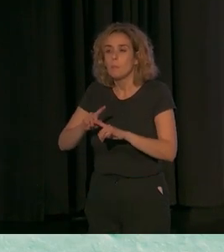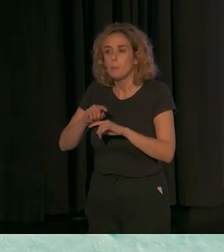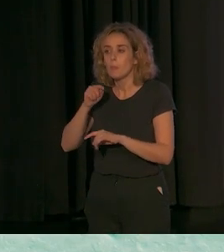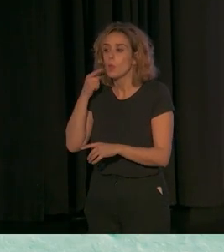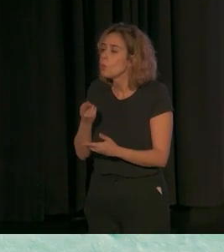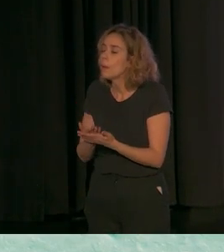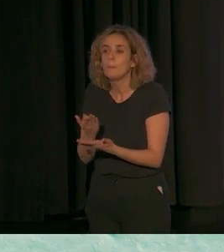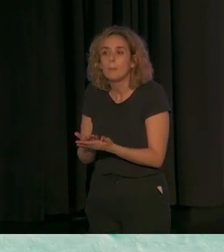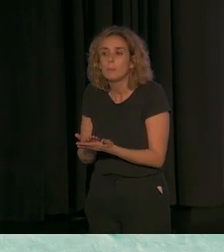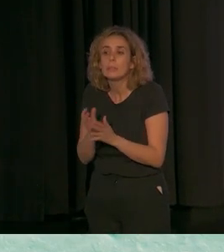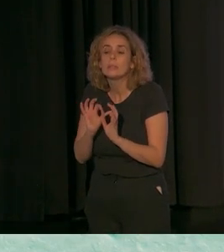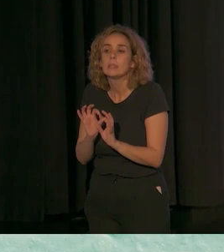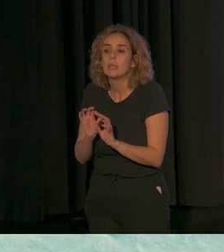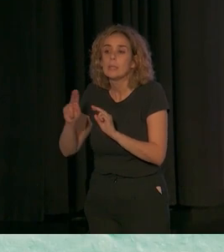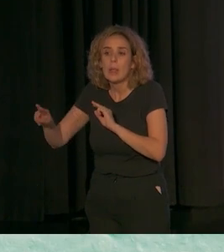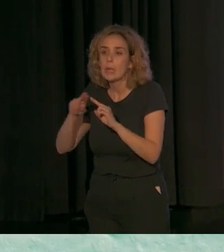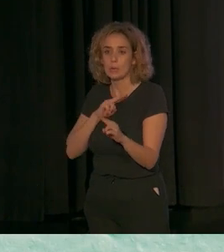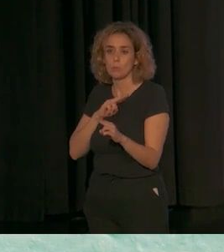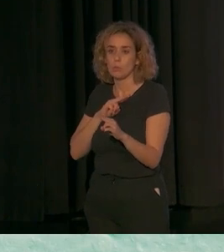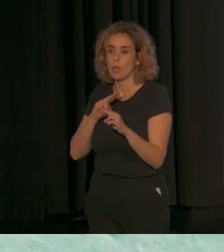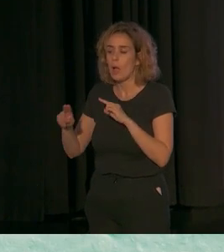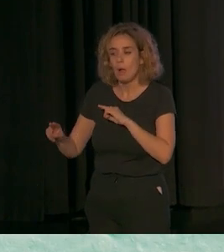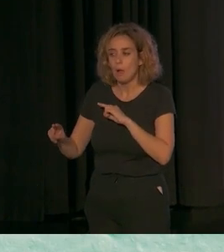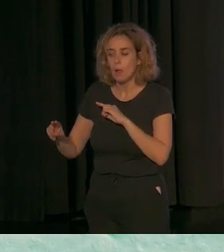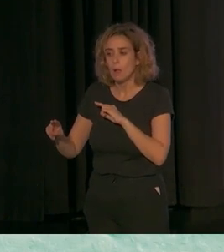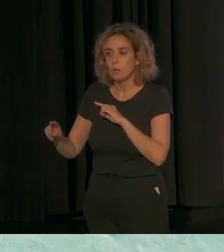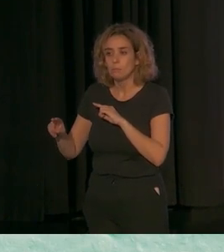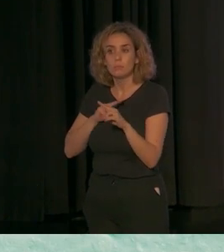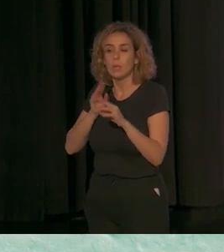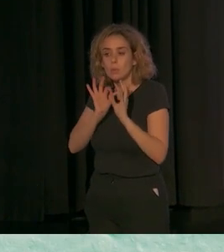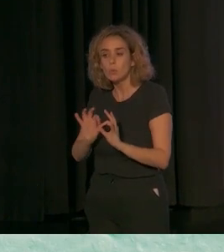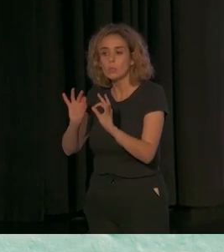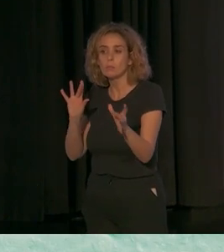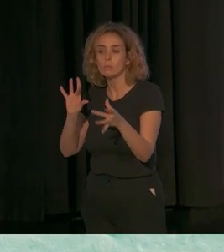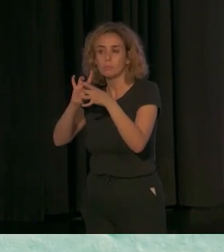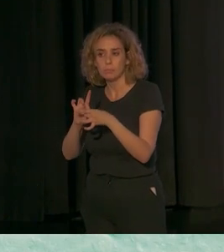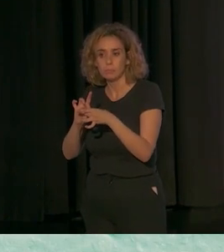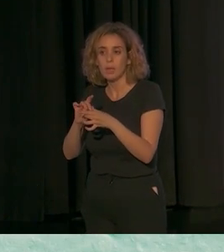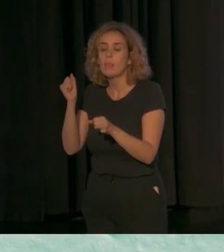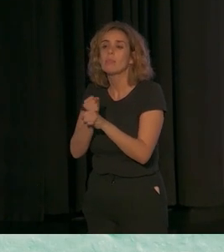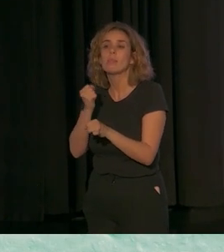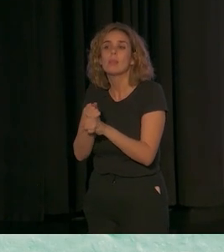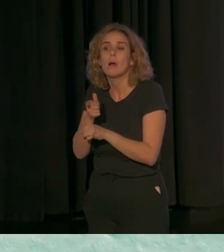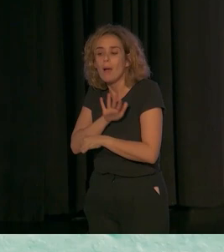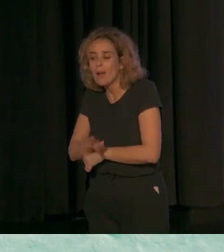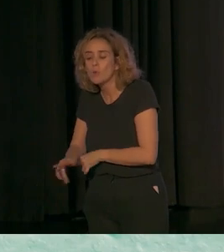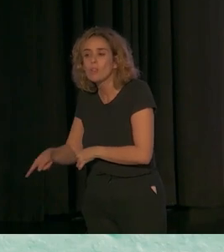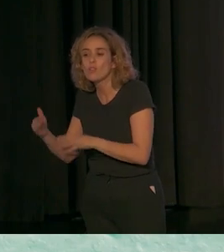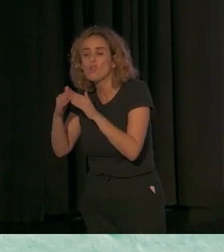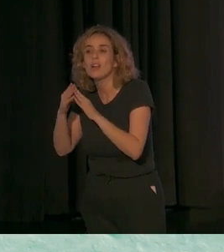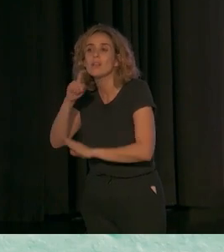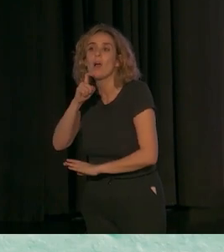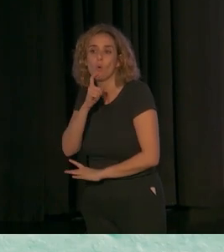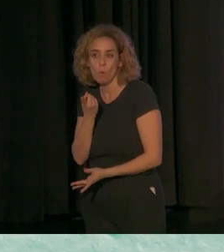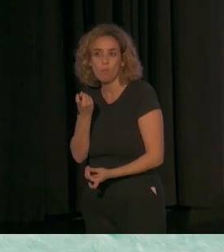es la respuesta oportuna. Necesitan cómo trabajar con él en casa y